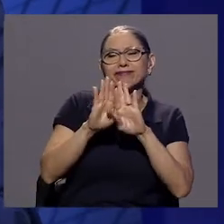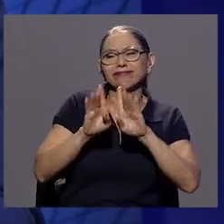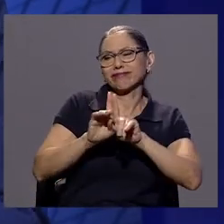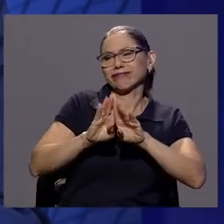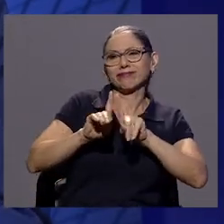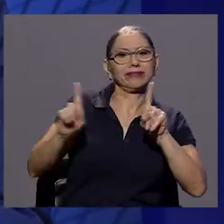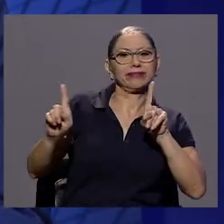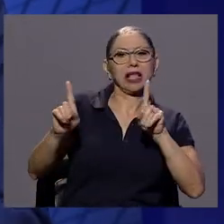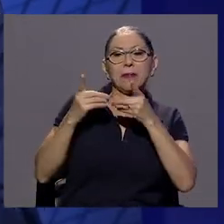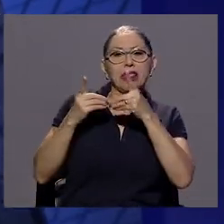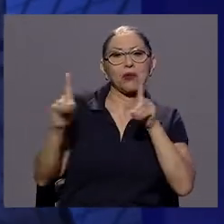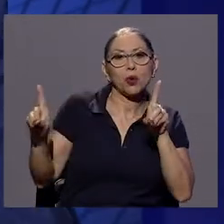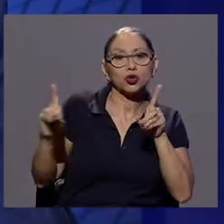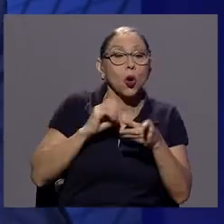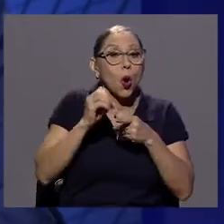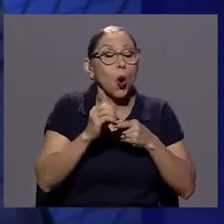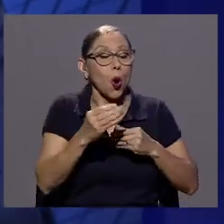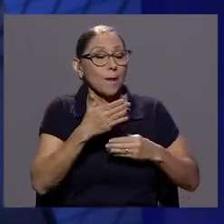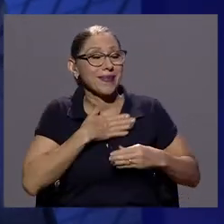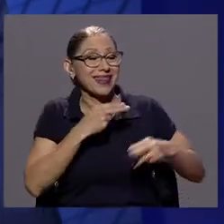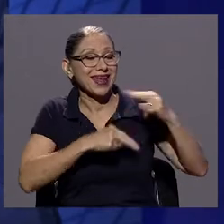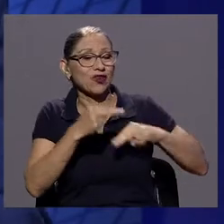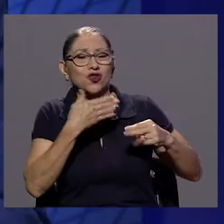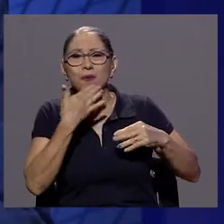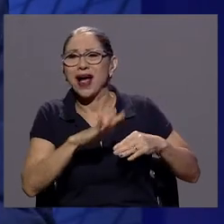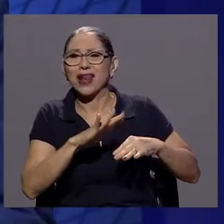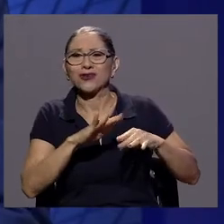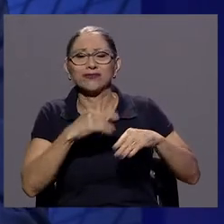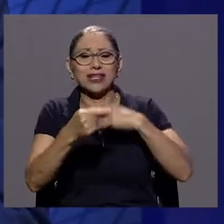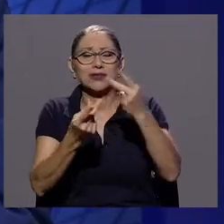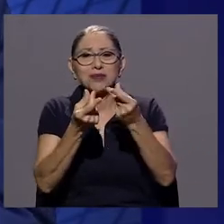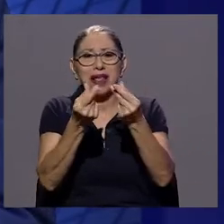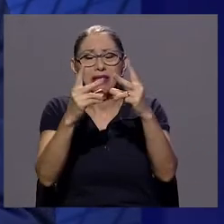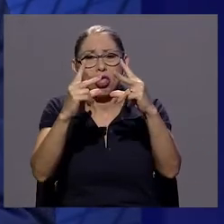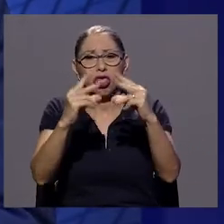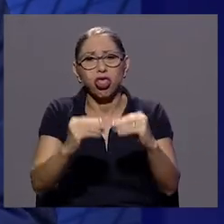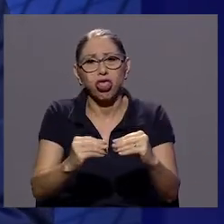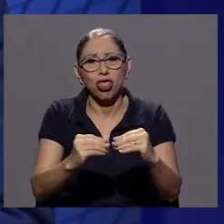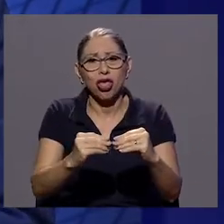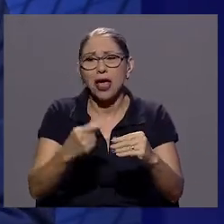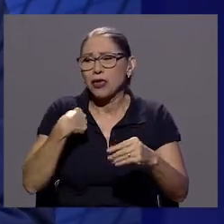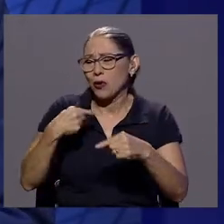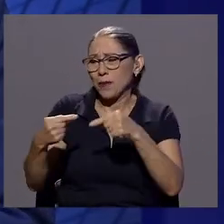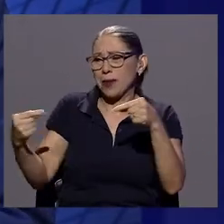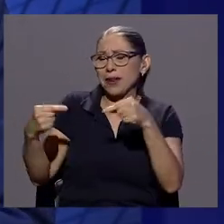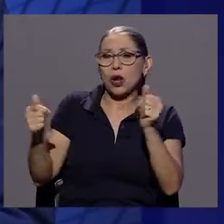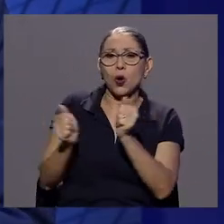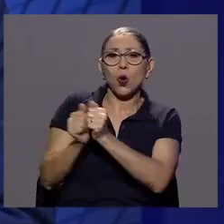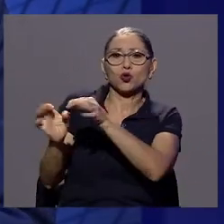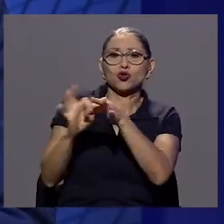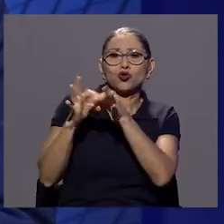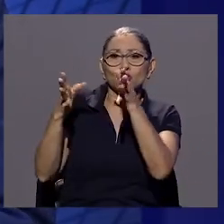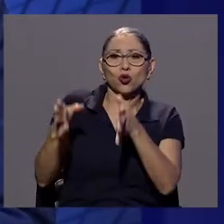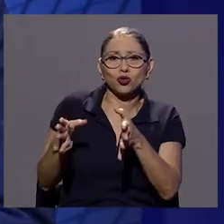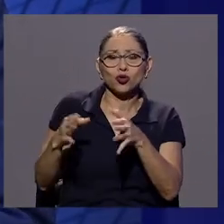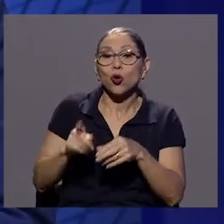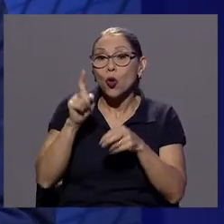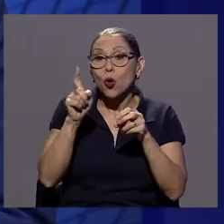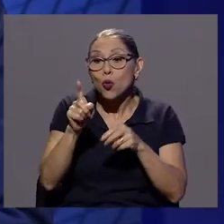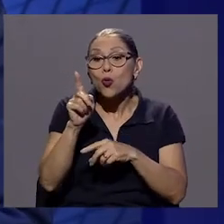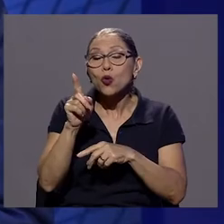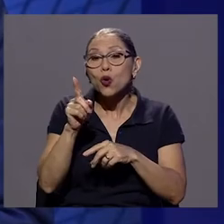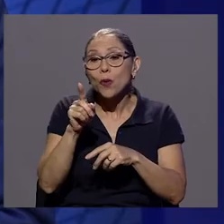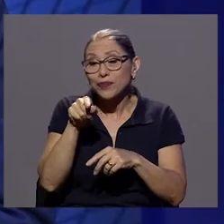tengo un mal negocio y quiebro, me peleo con mi socio. Uno de los temas que apareció en el